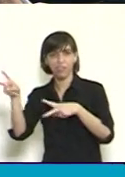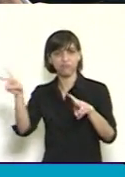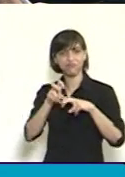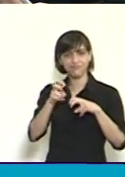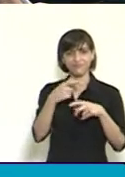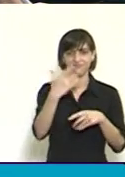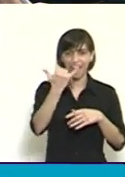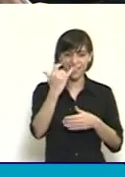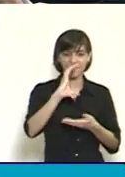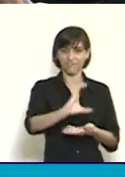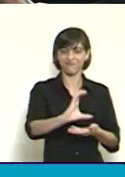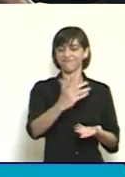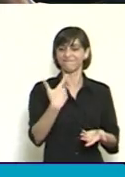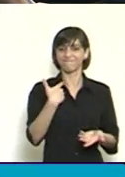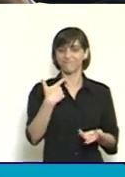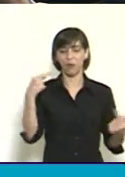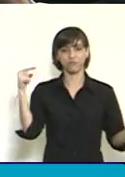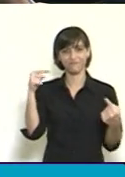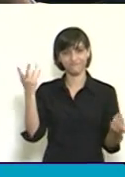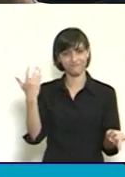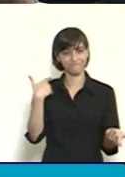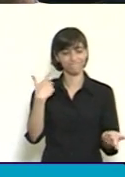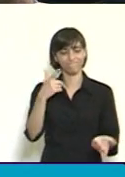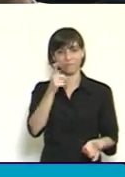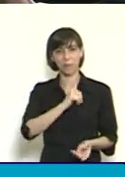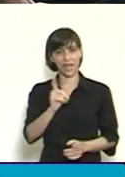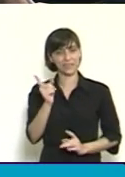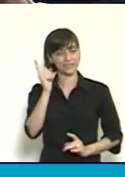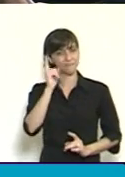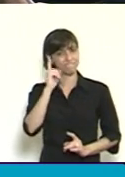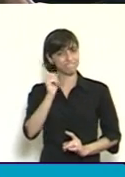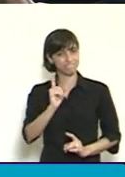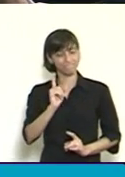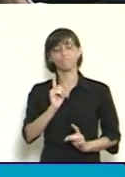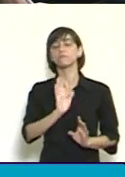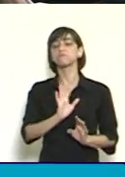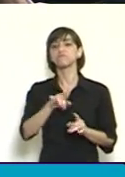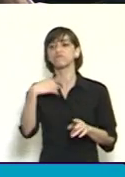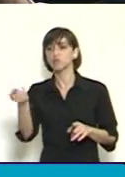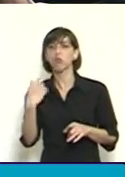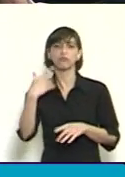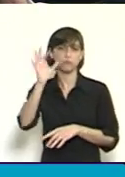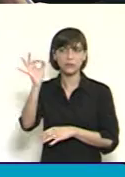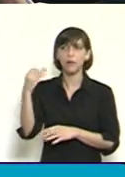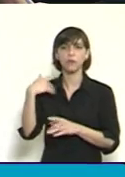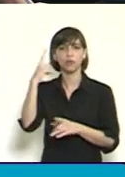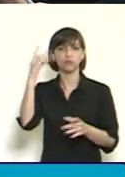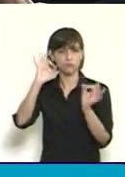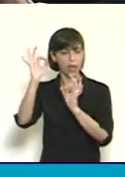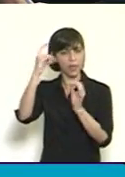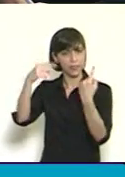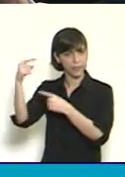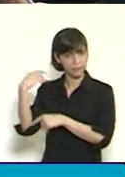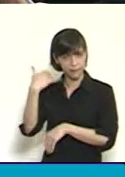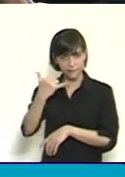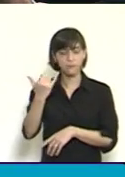Sabemos que hay un debate con quienes son legítimos usuarios y promueven otra política, pero nosotros estamos convencidos que el Estado